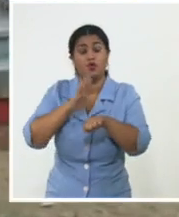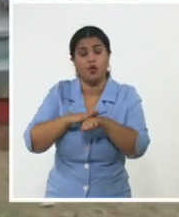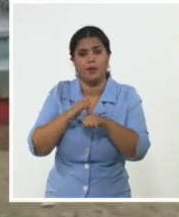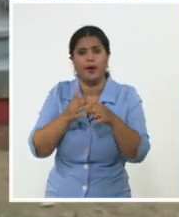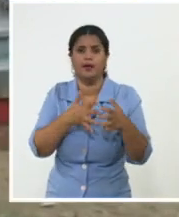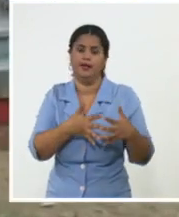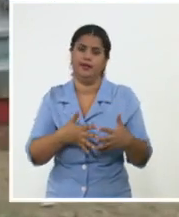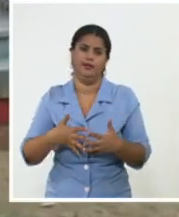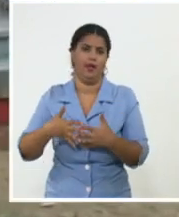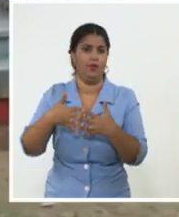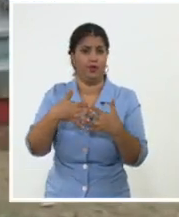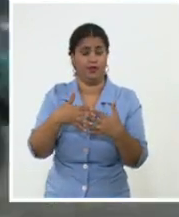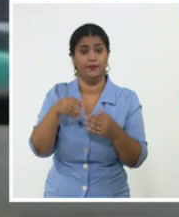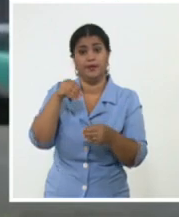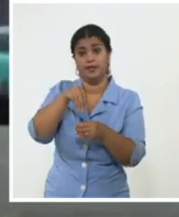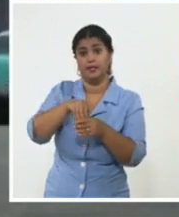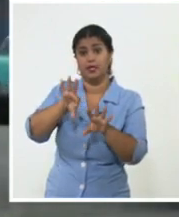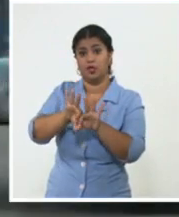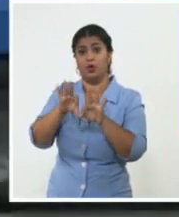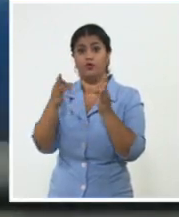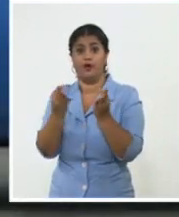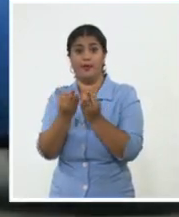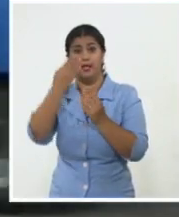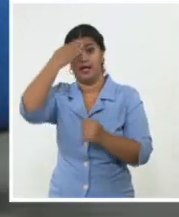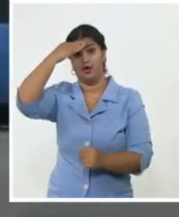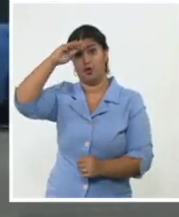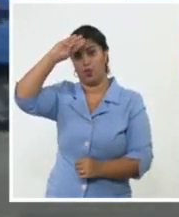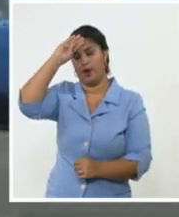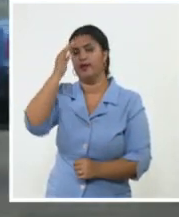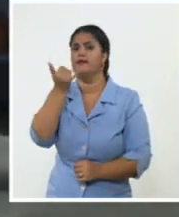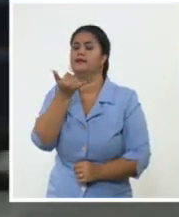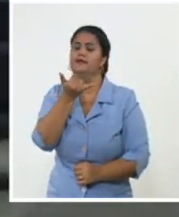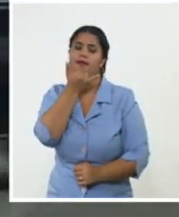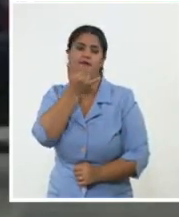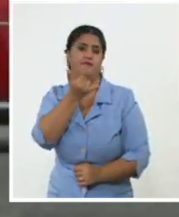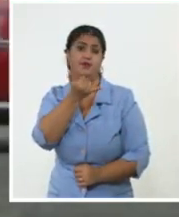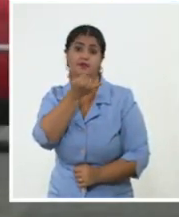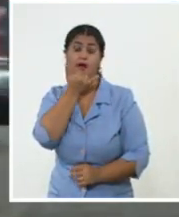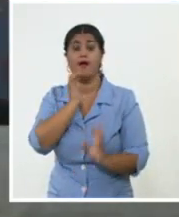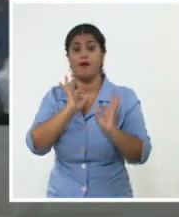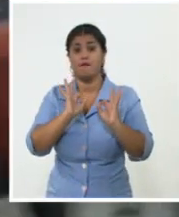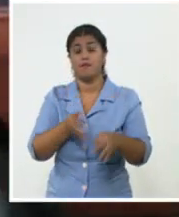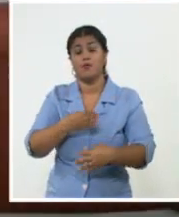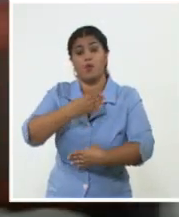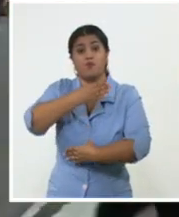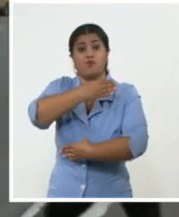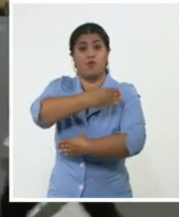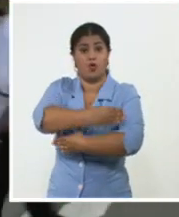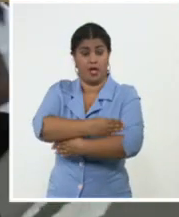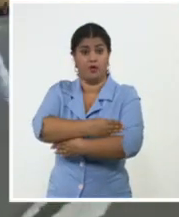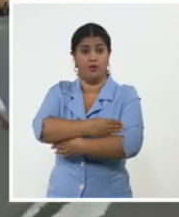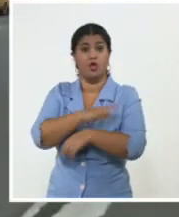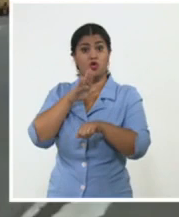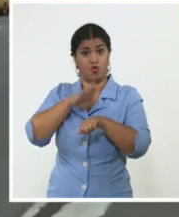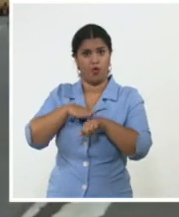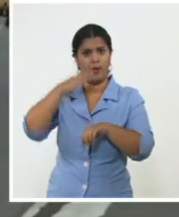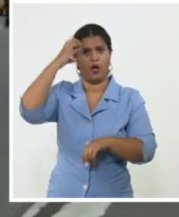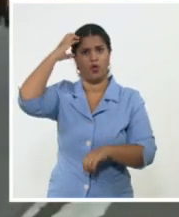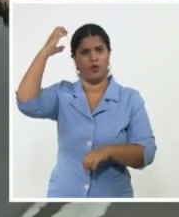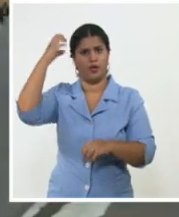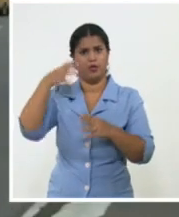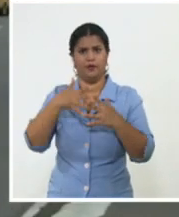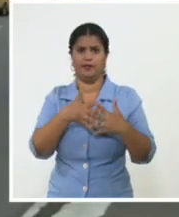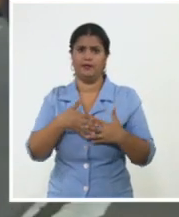familia cubana padece los efectos del bloqueo, el mismo bloqueo que el gobierno estadounidense asegura